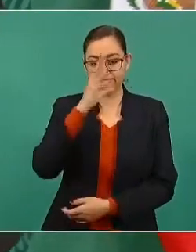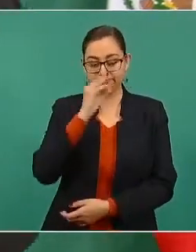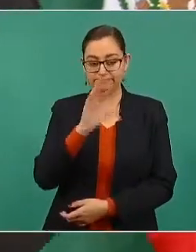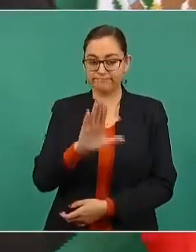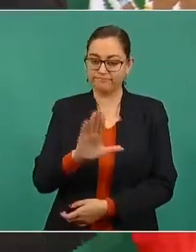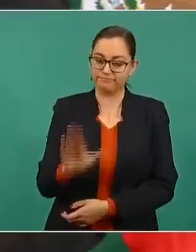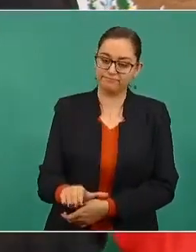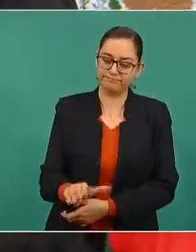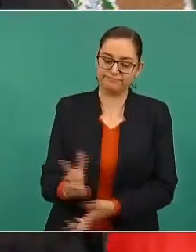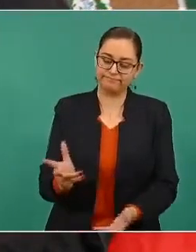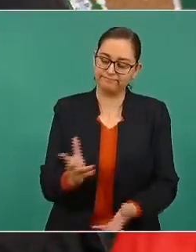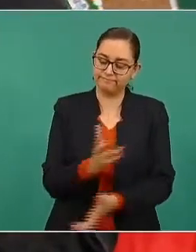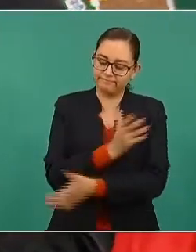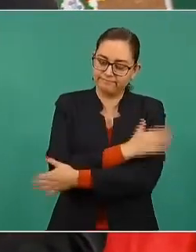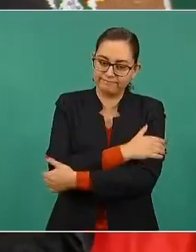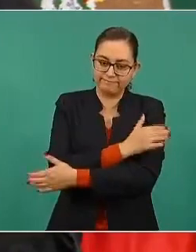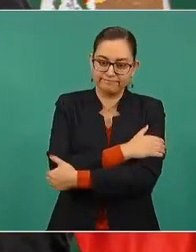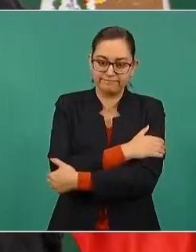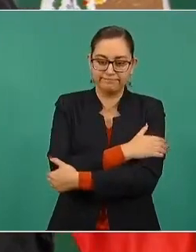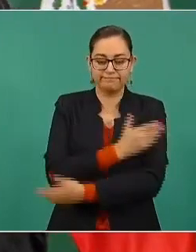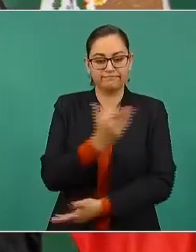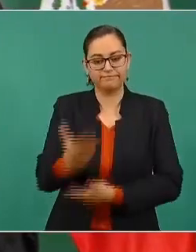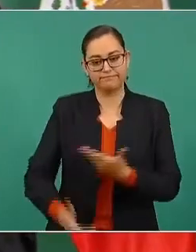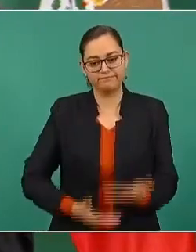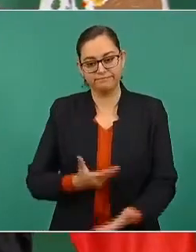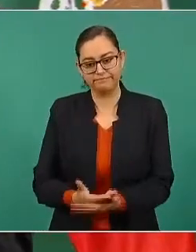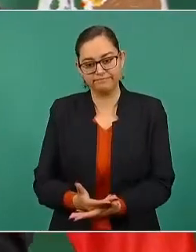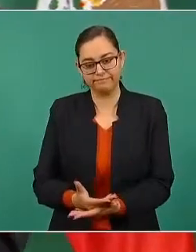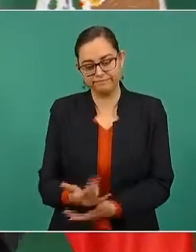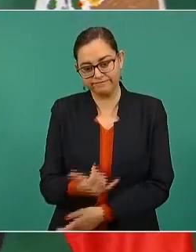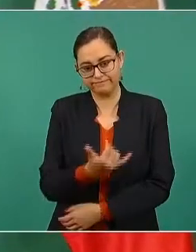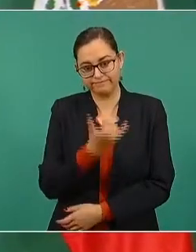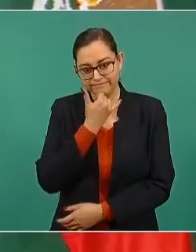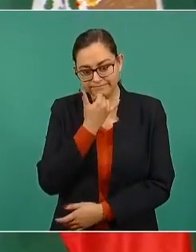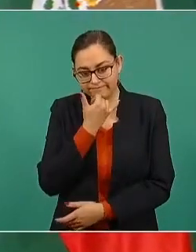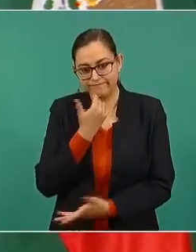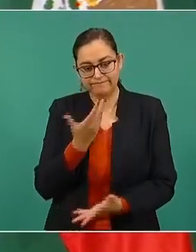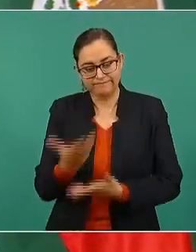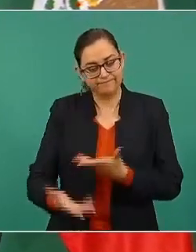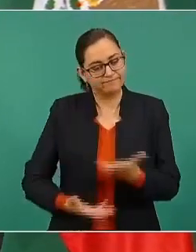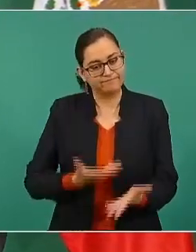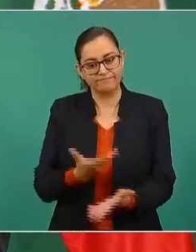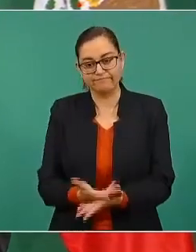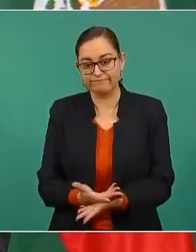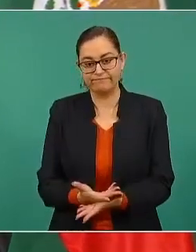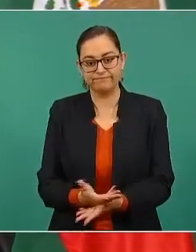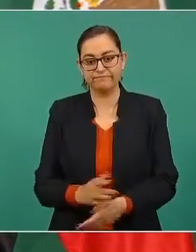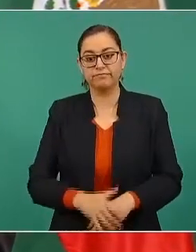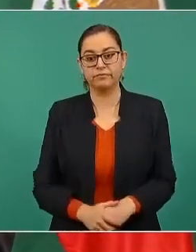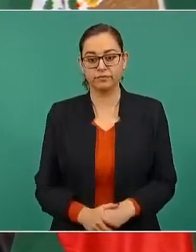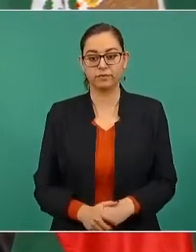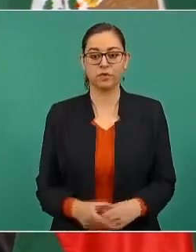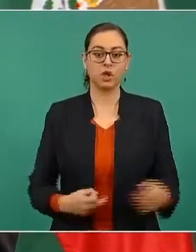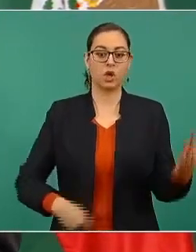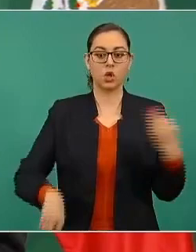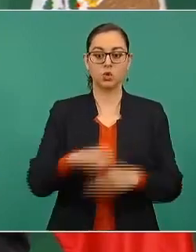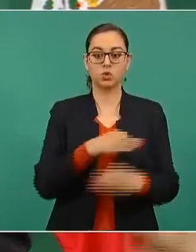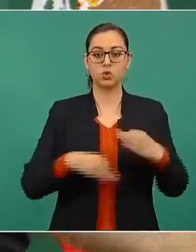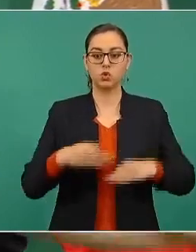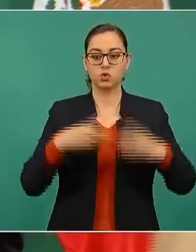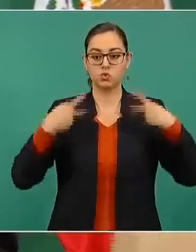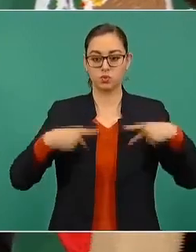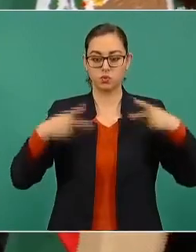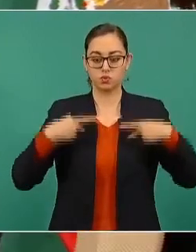nuestro pésame a todos los jornaleros, a Carmen Lira,